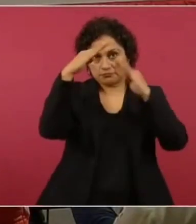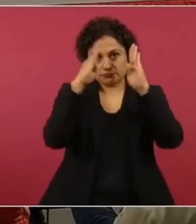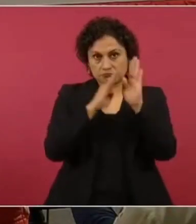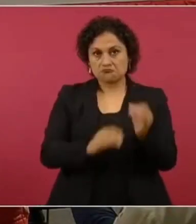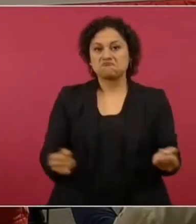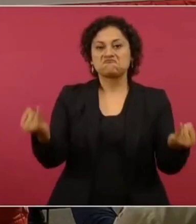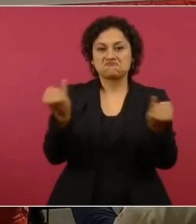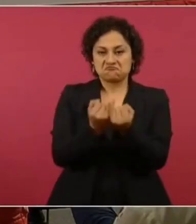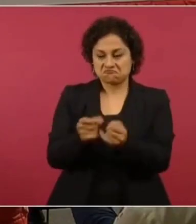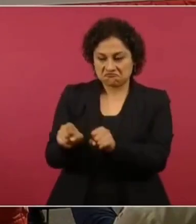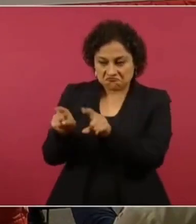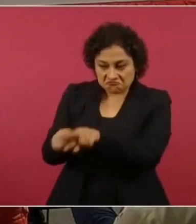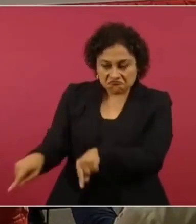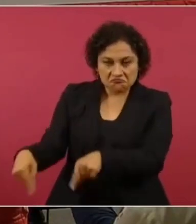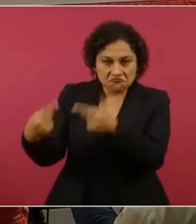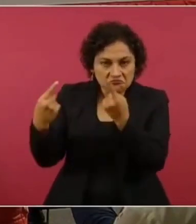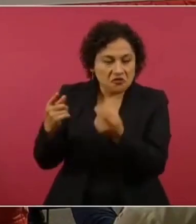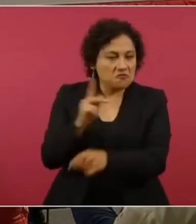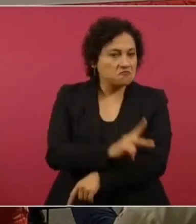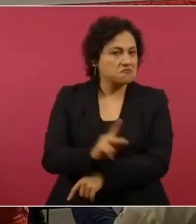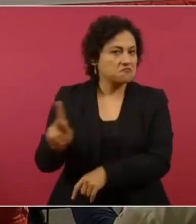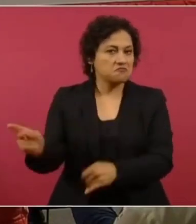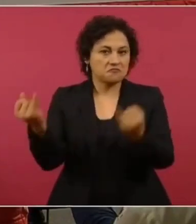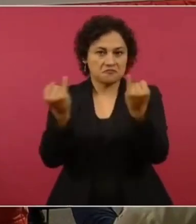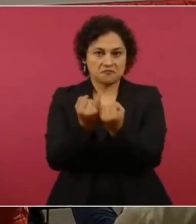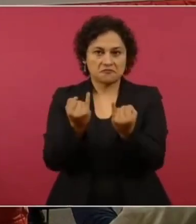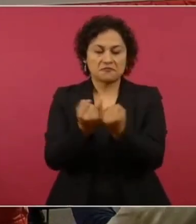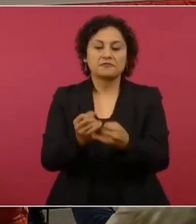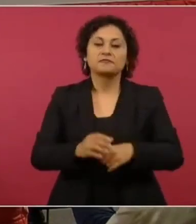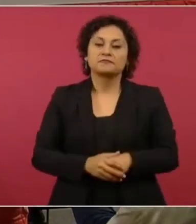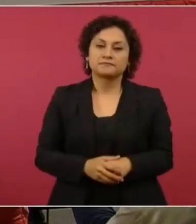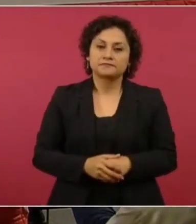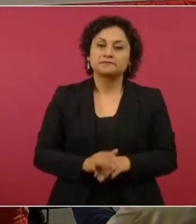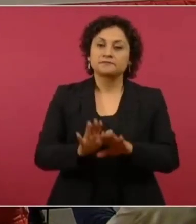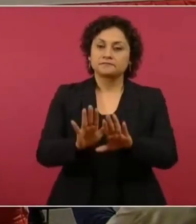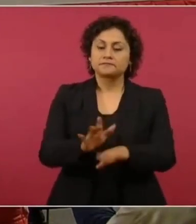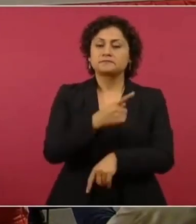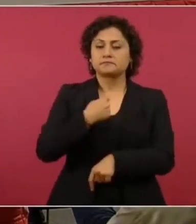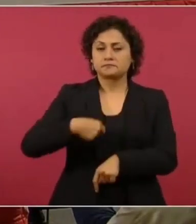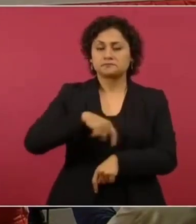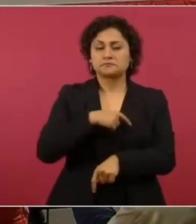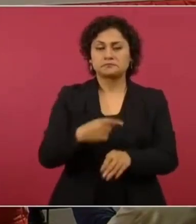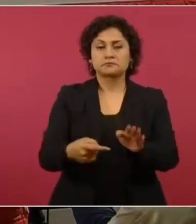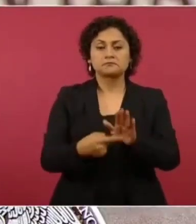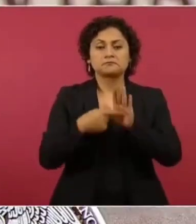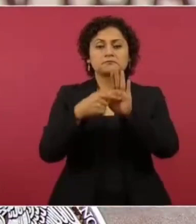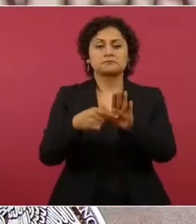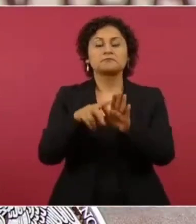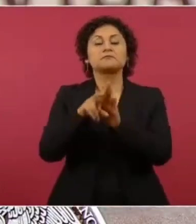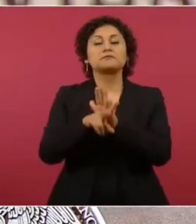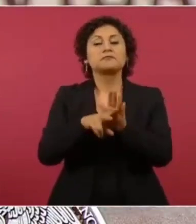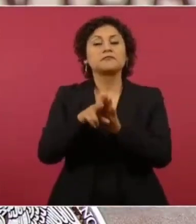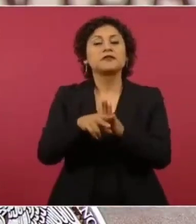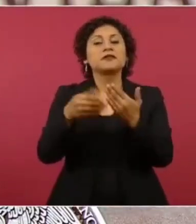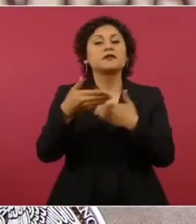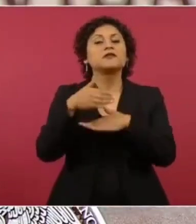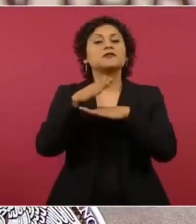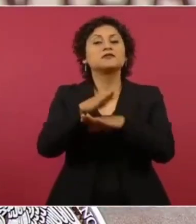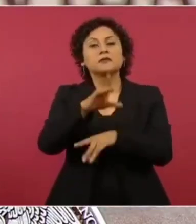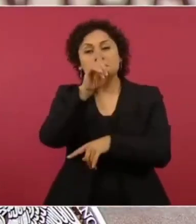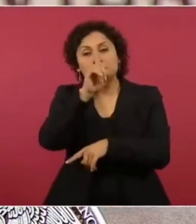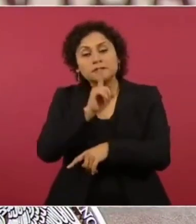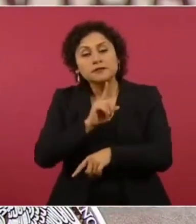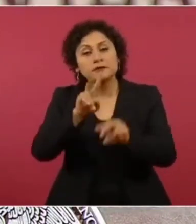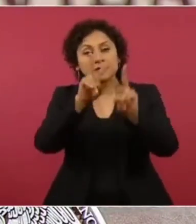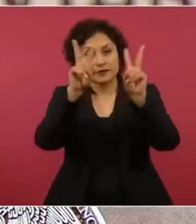presentar el video en colaboración con Infodemia para señalar las mentiras sobre la venta,